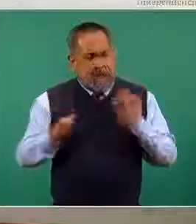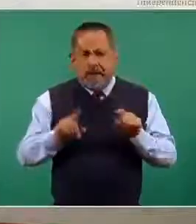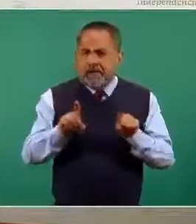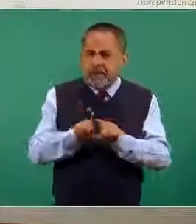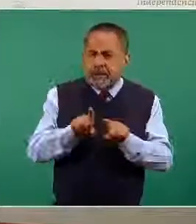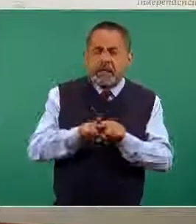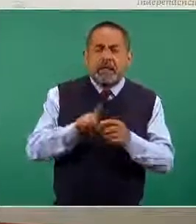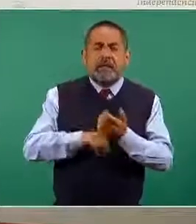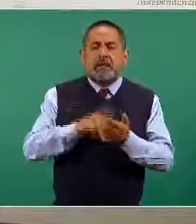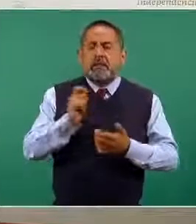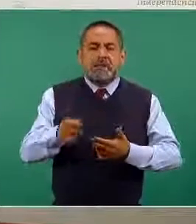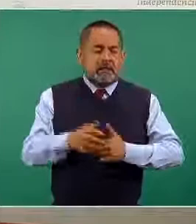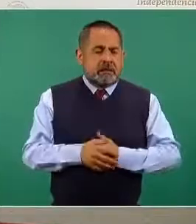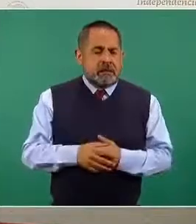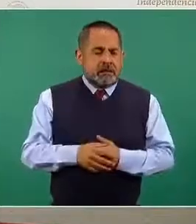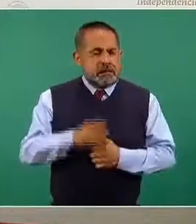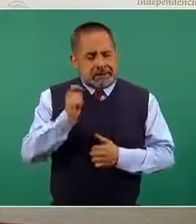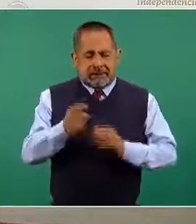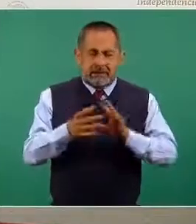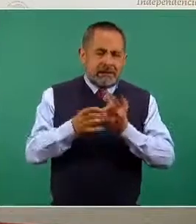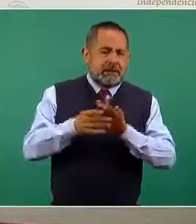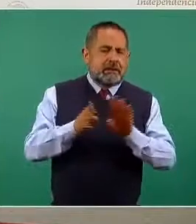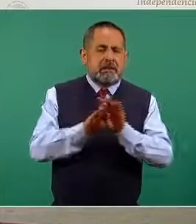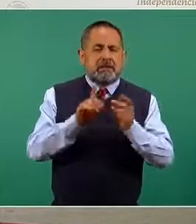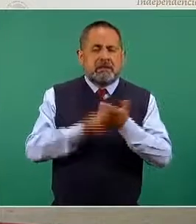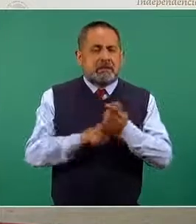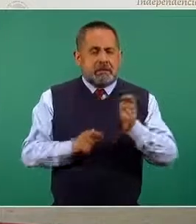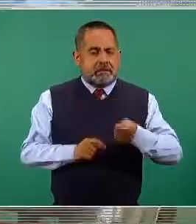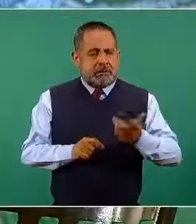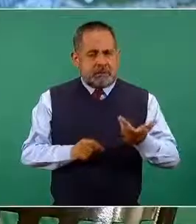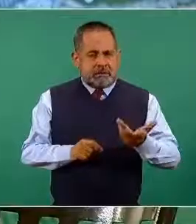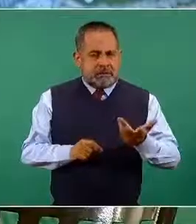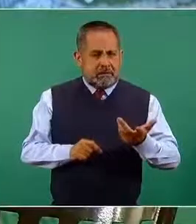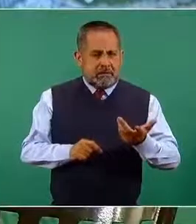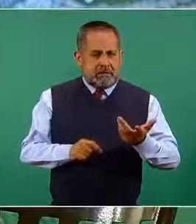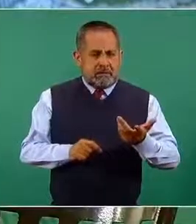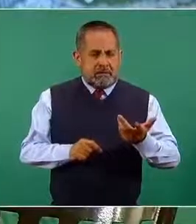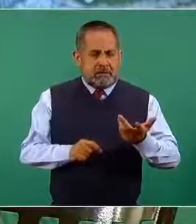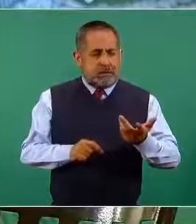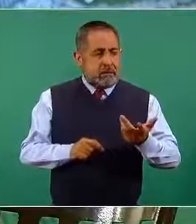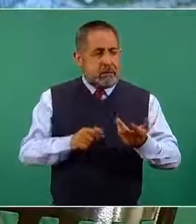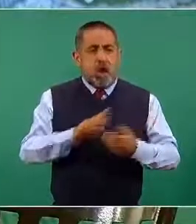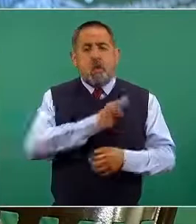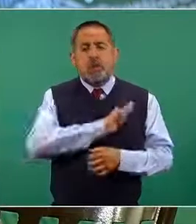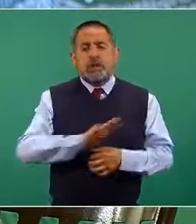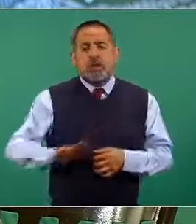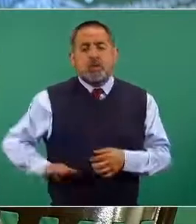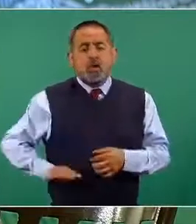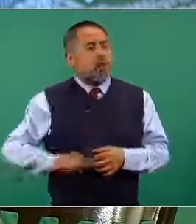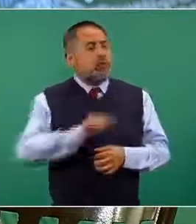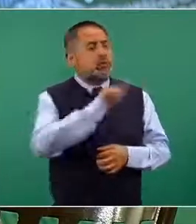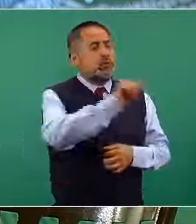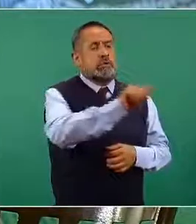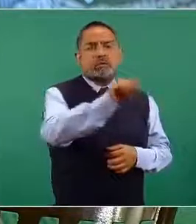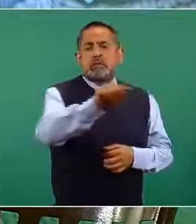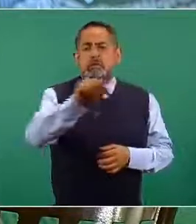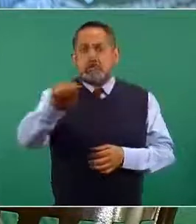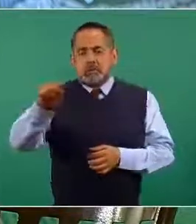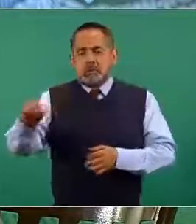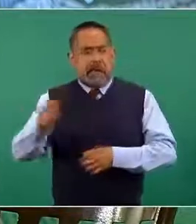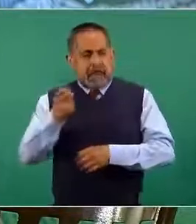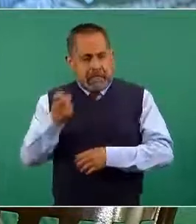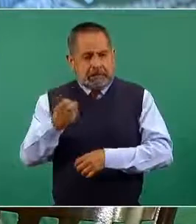también en lo que se refiere a los municipios en donde se están